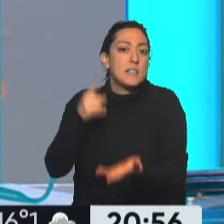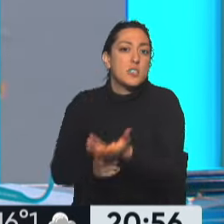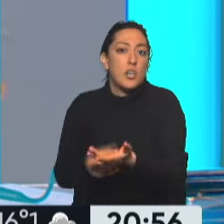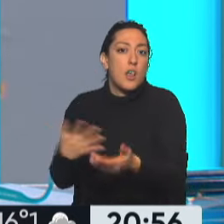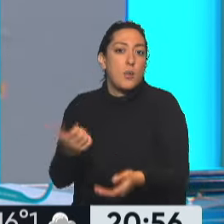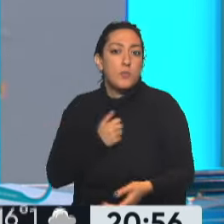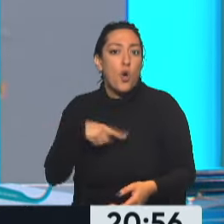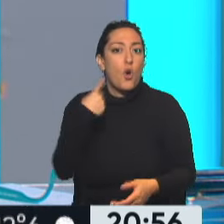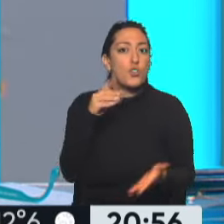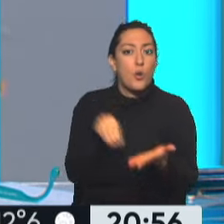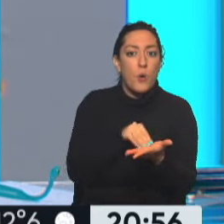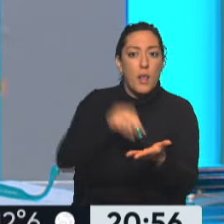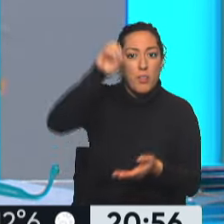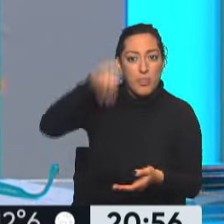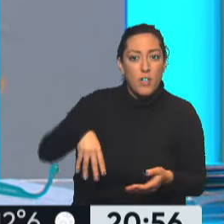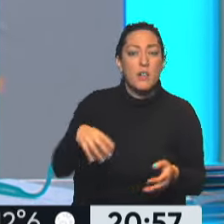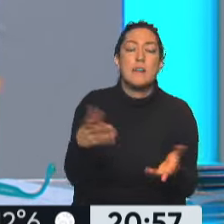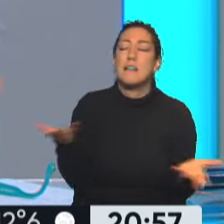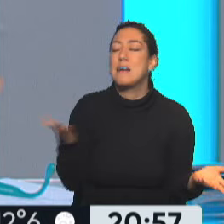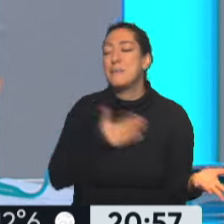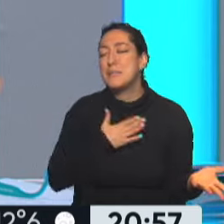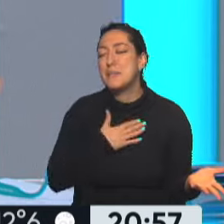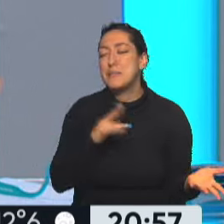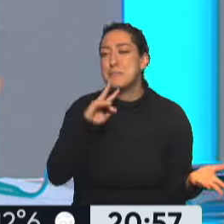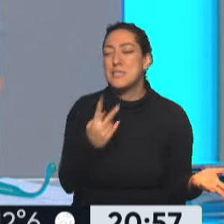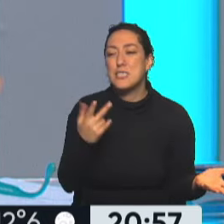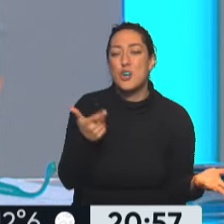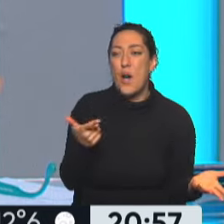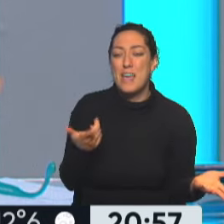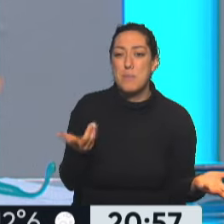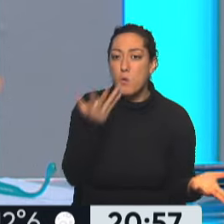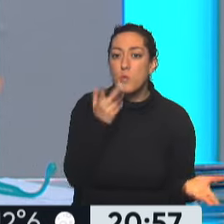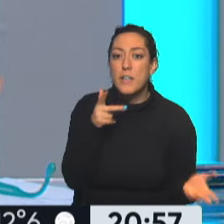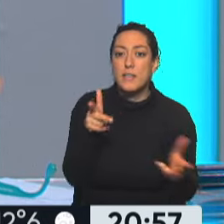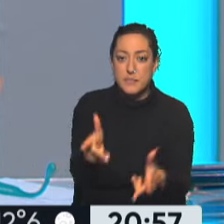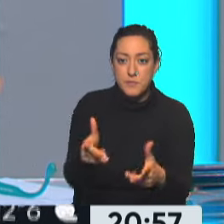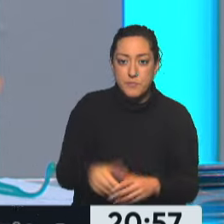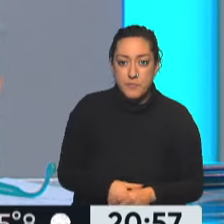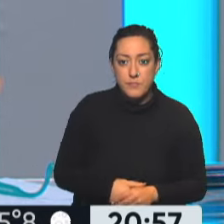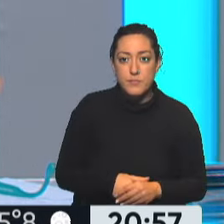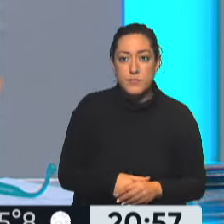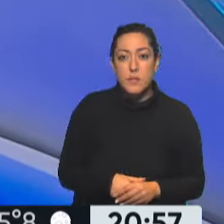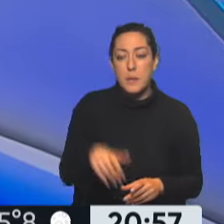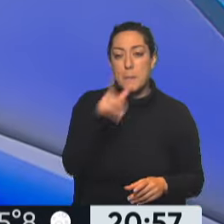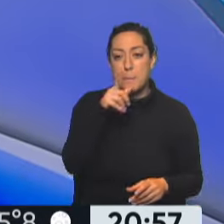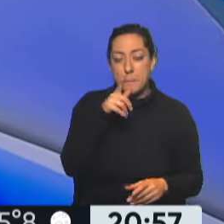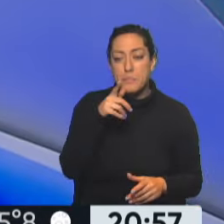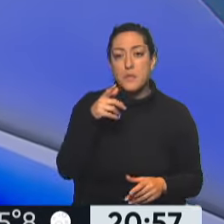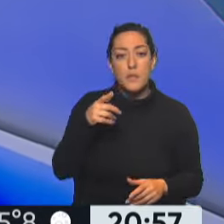Aparece un abogado, que lamento no tener el apellido porque me encantaría nombrarlo, que decide hacer un persalto, un derecho a la corte